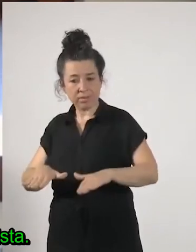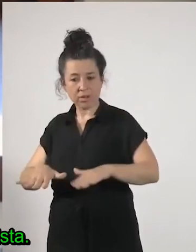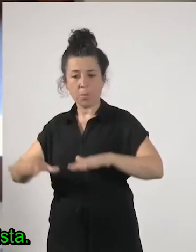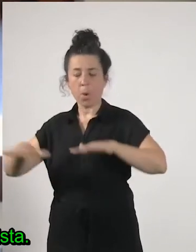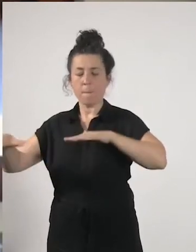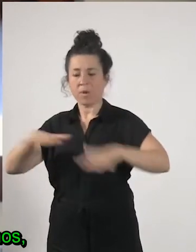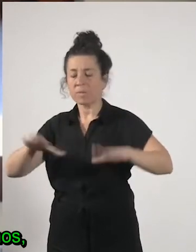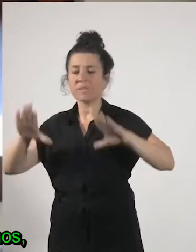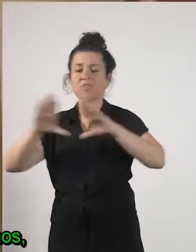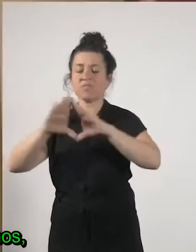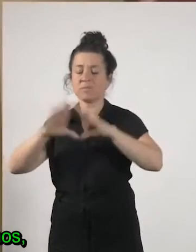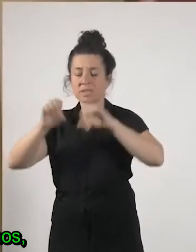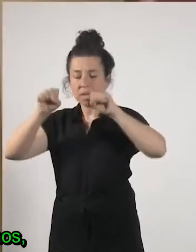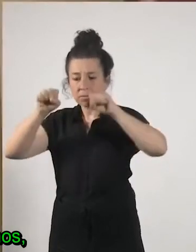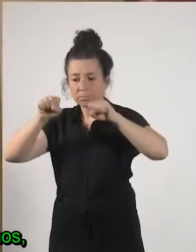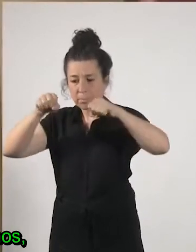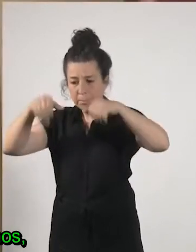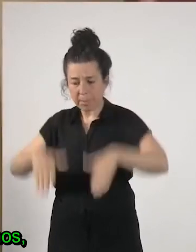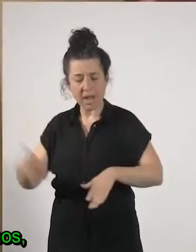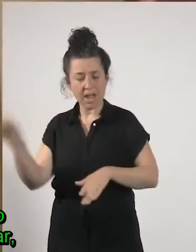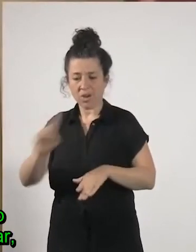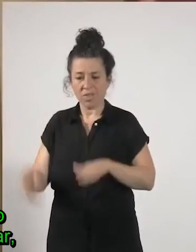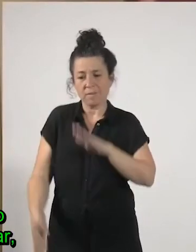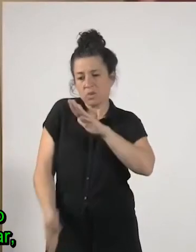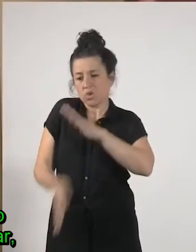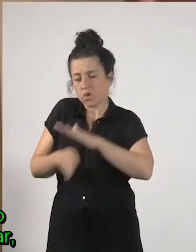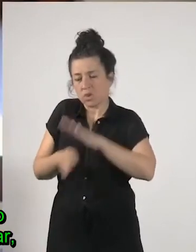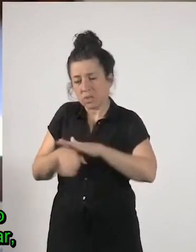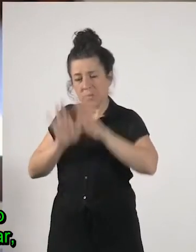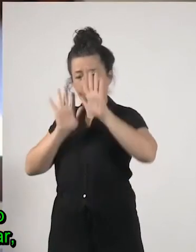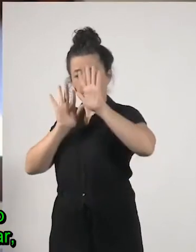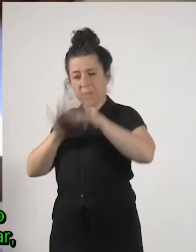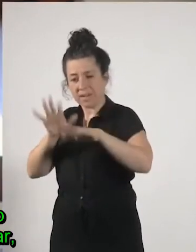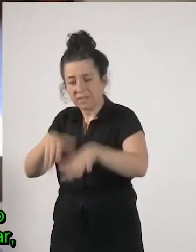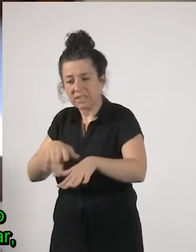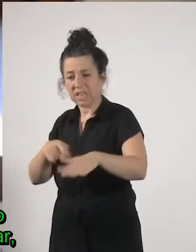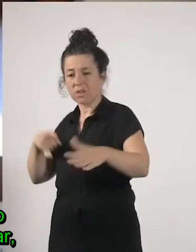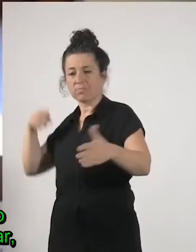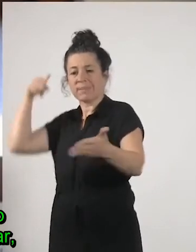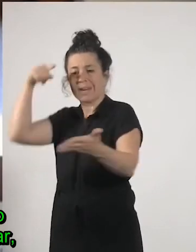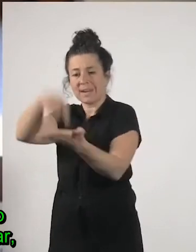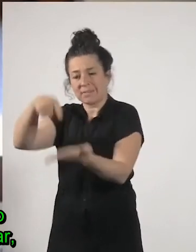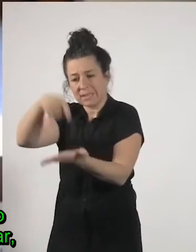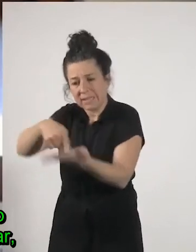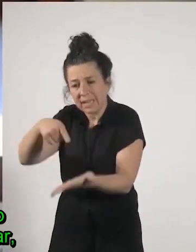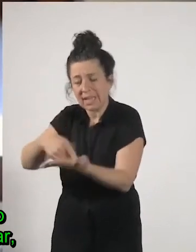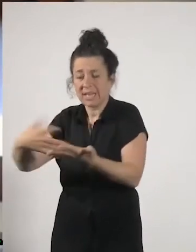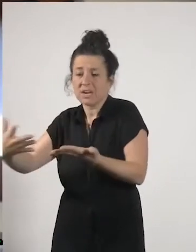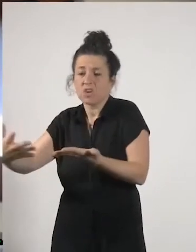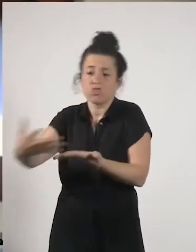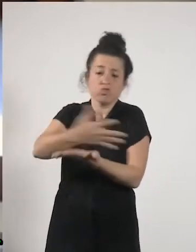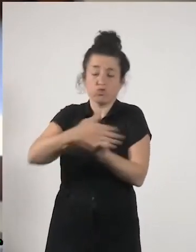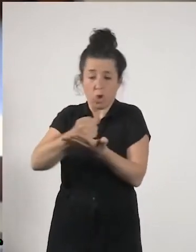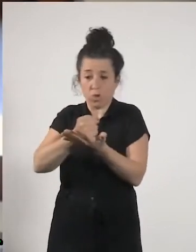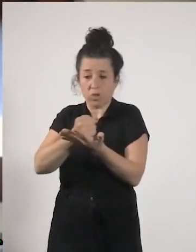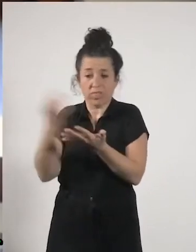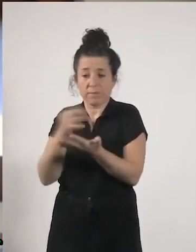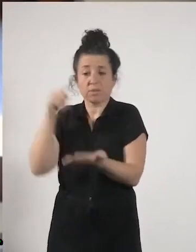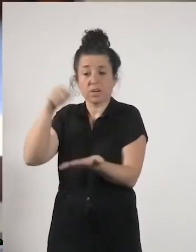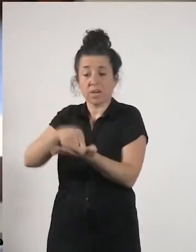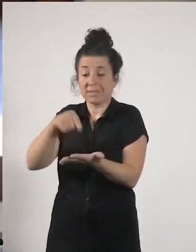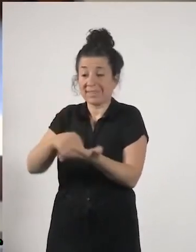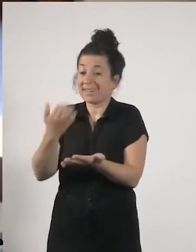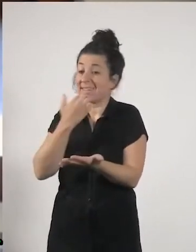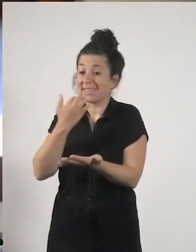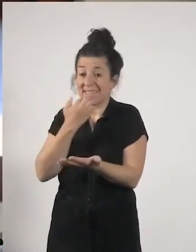feminista tenemos que seguir manifestándonos tenemos que seguir reivindicando todo lo que tenemos que reivindicar porque si no nos vamos